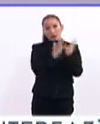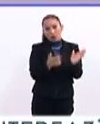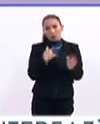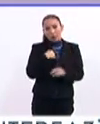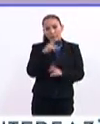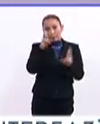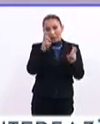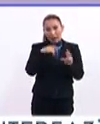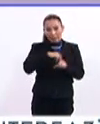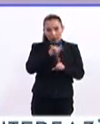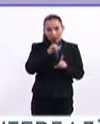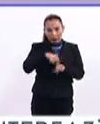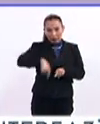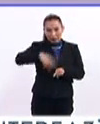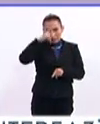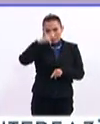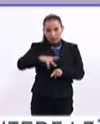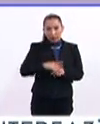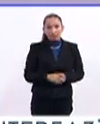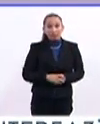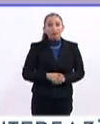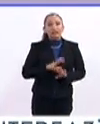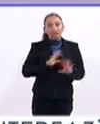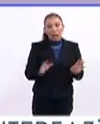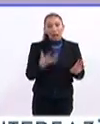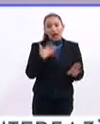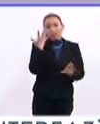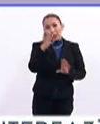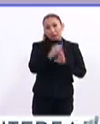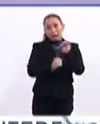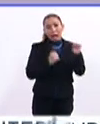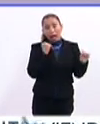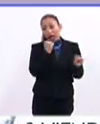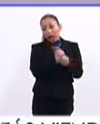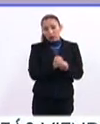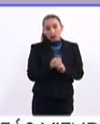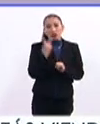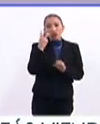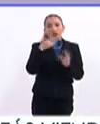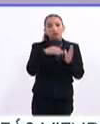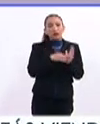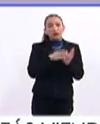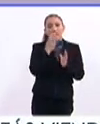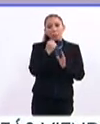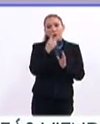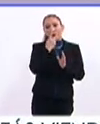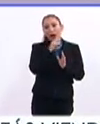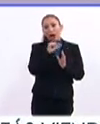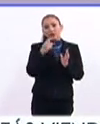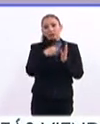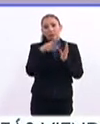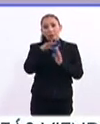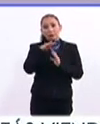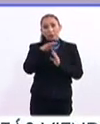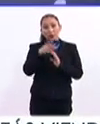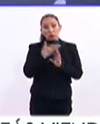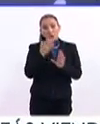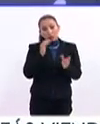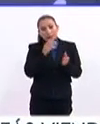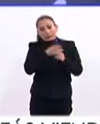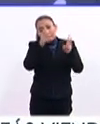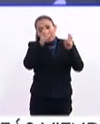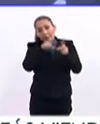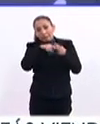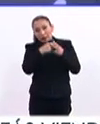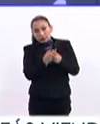se publicó del tema de bullying en México y ya es su décimo aniversario. años. Dos mil nueve, dos mil diecinueve. Un tú más que estuviste muy cercana desde